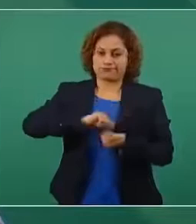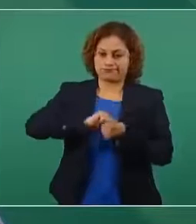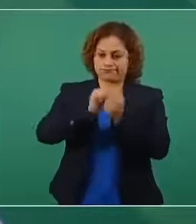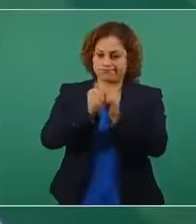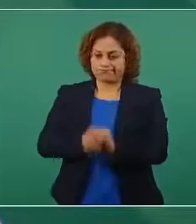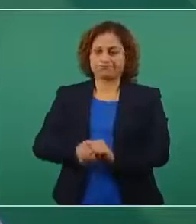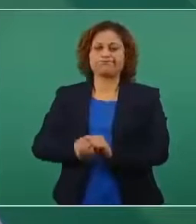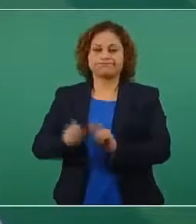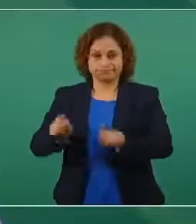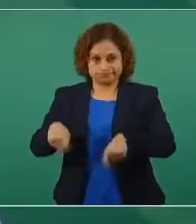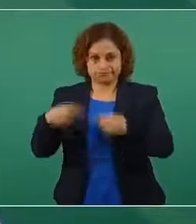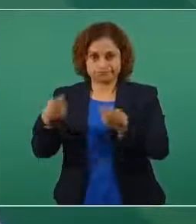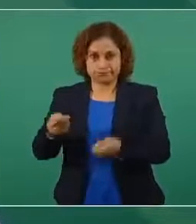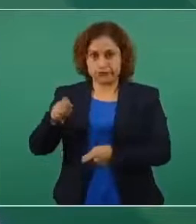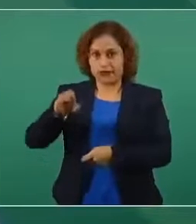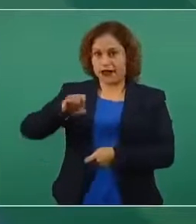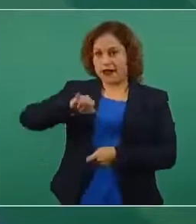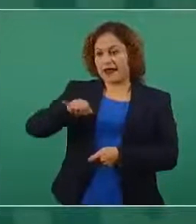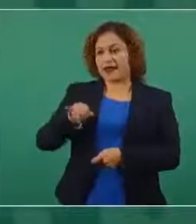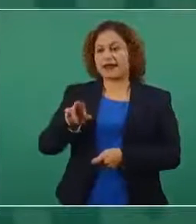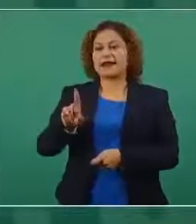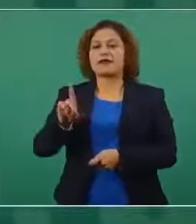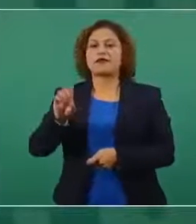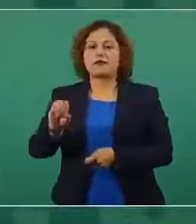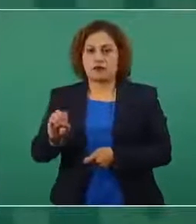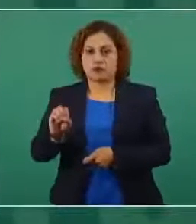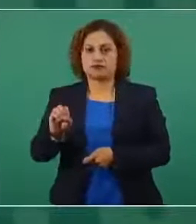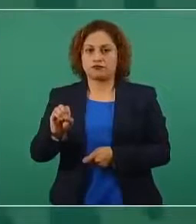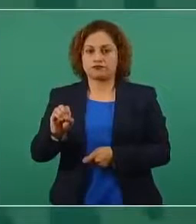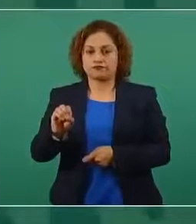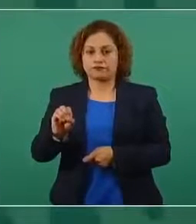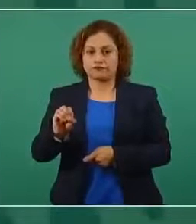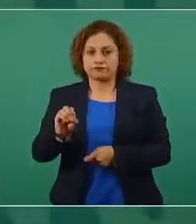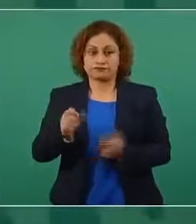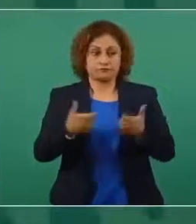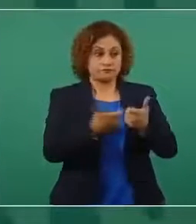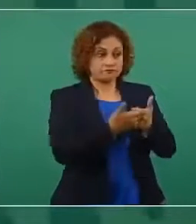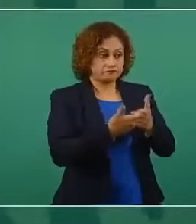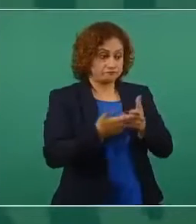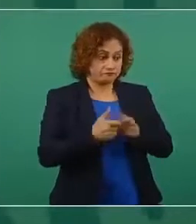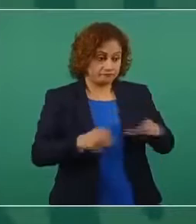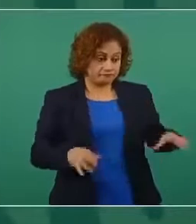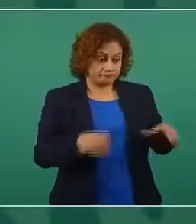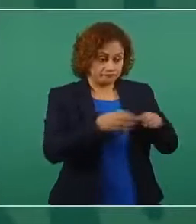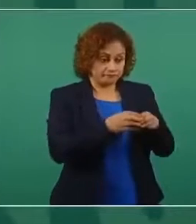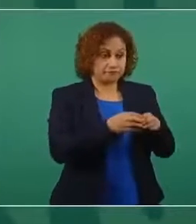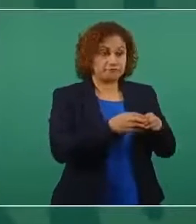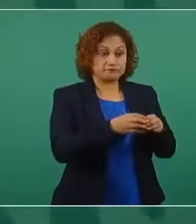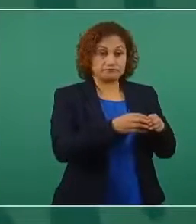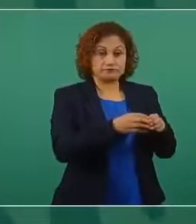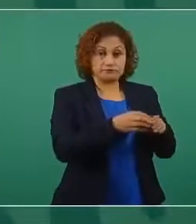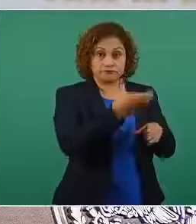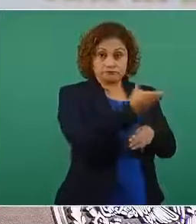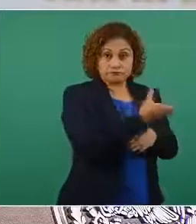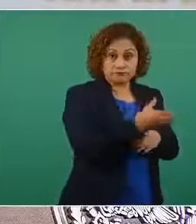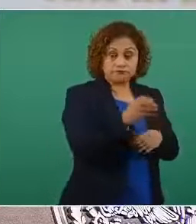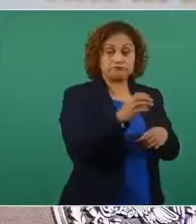se pusieron las tierras ejidales al mercado desde salinas